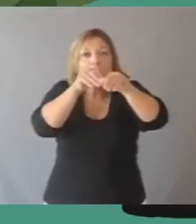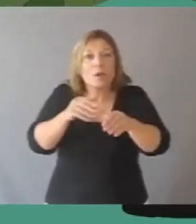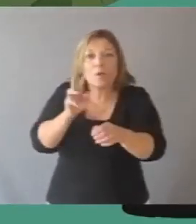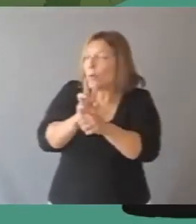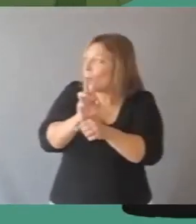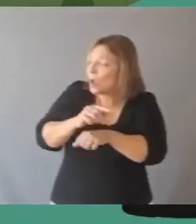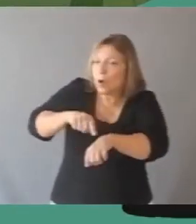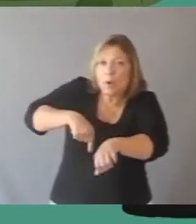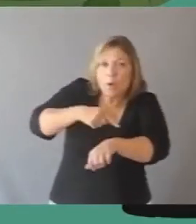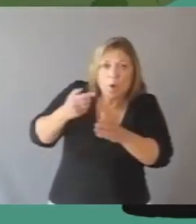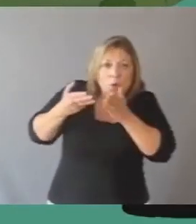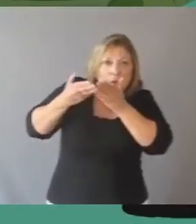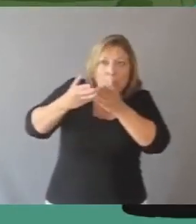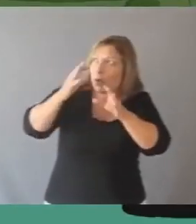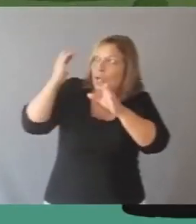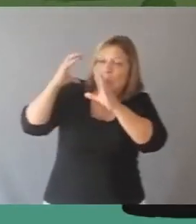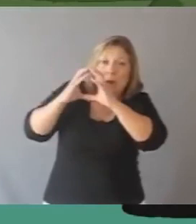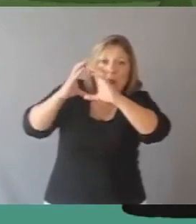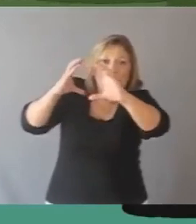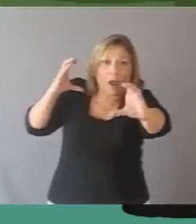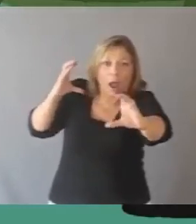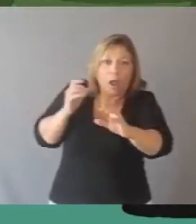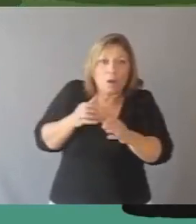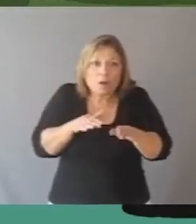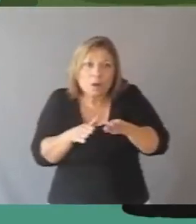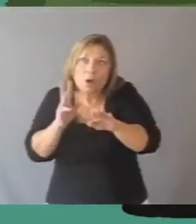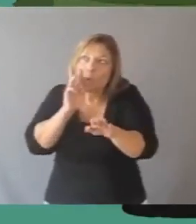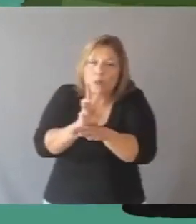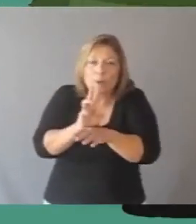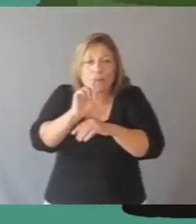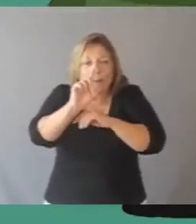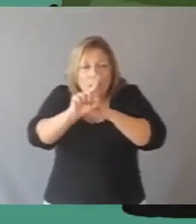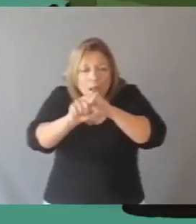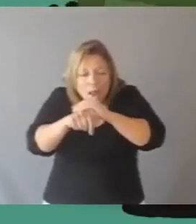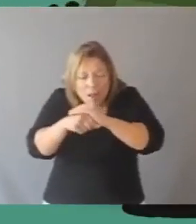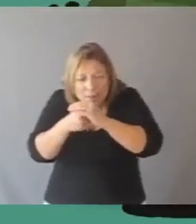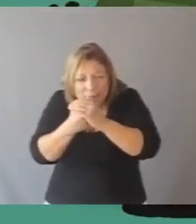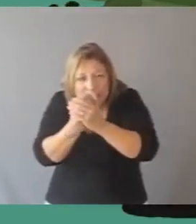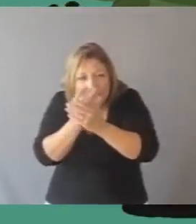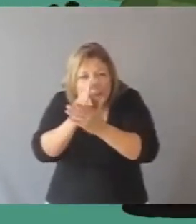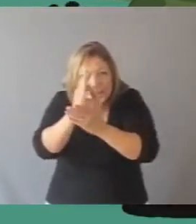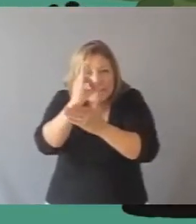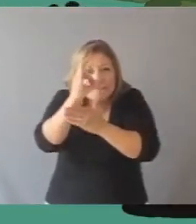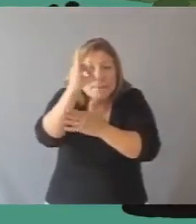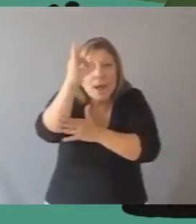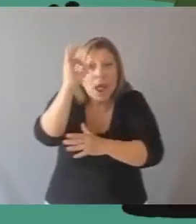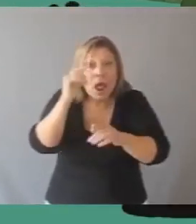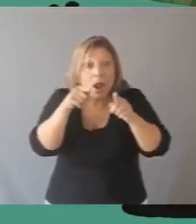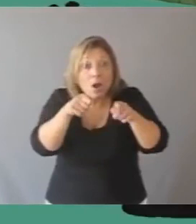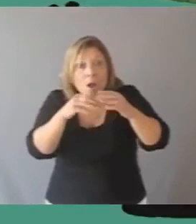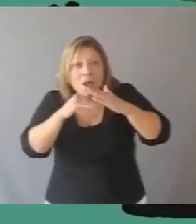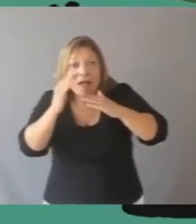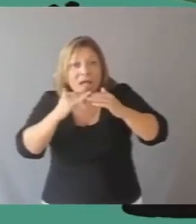torpedo, que levantaba olas como un buque por la velocidad de la corrida. Pero a la mañana siguiente, bien temprano, llegaban al